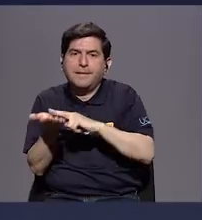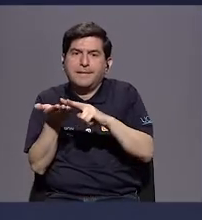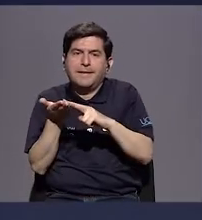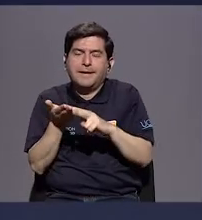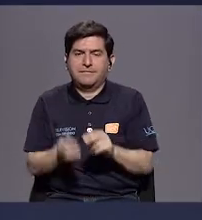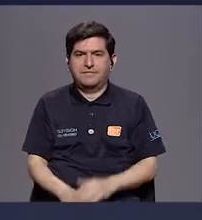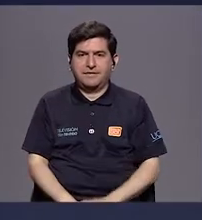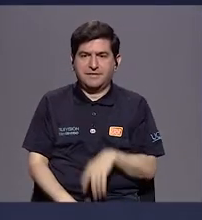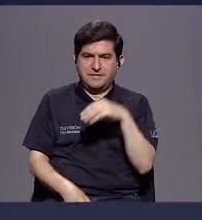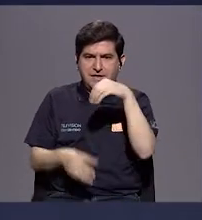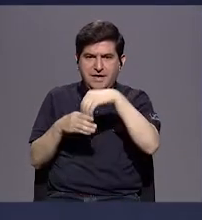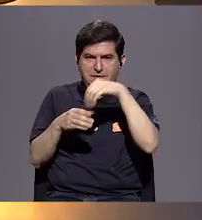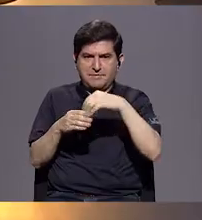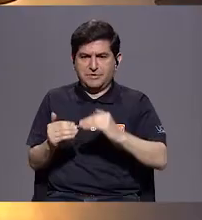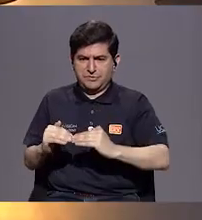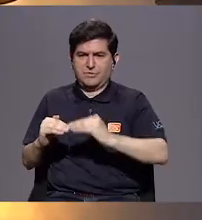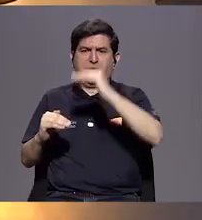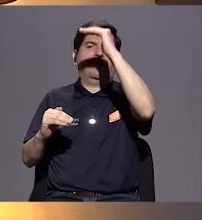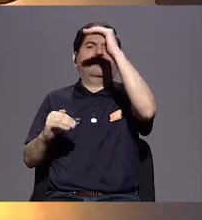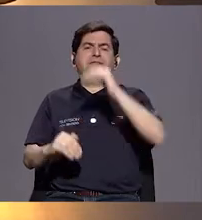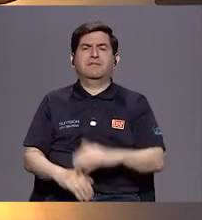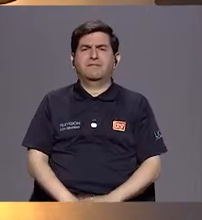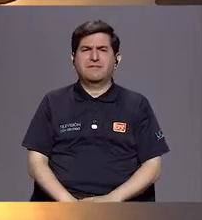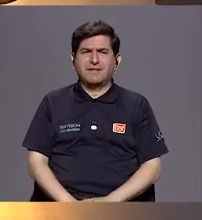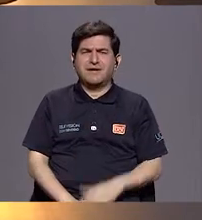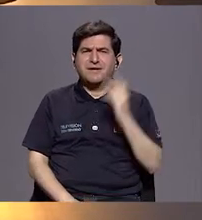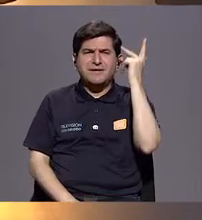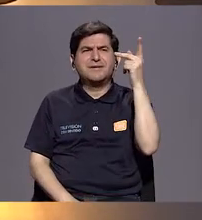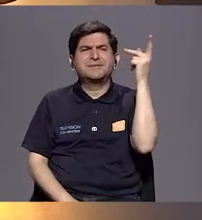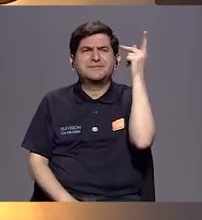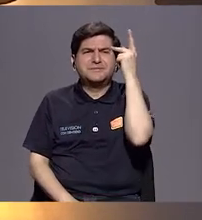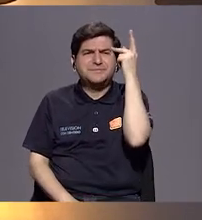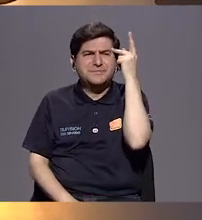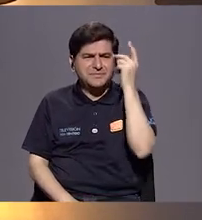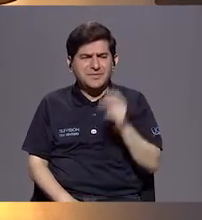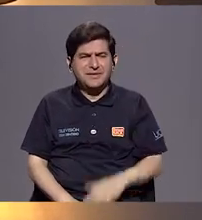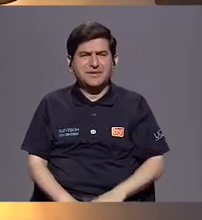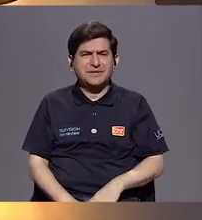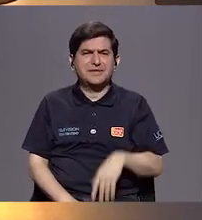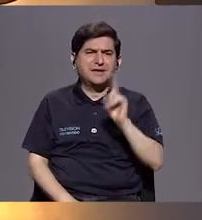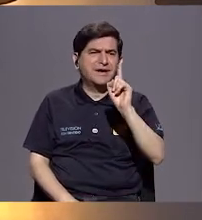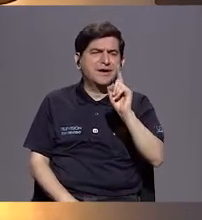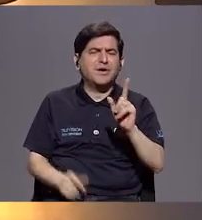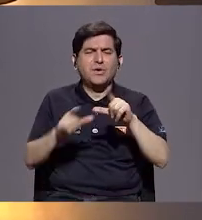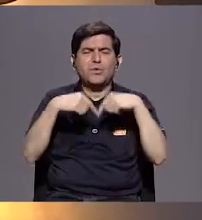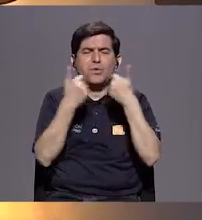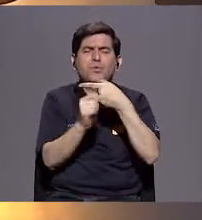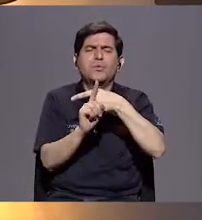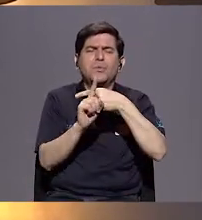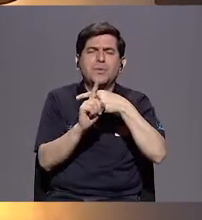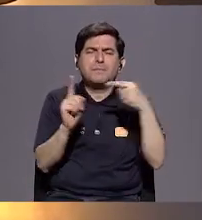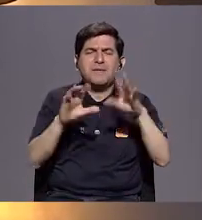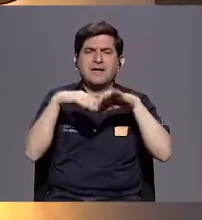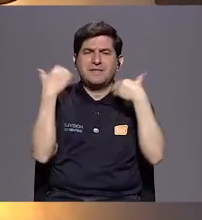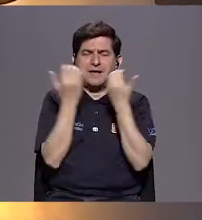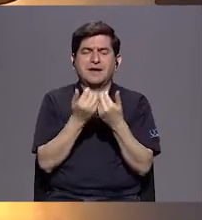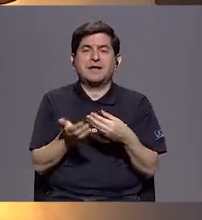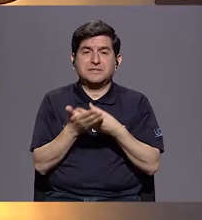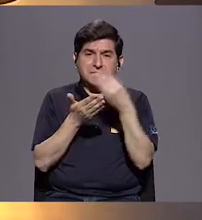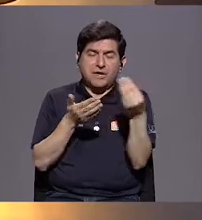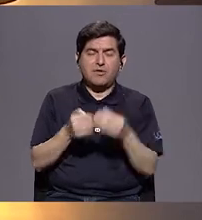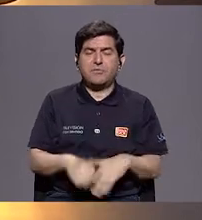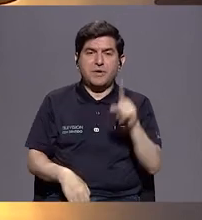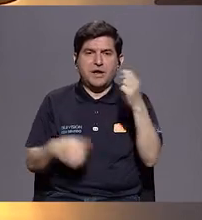en la cual la inversión es muy alta. Es una política, digamos, para una cierta clase media que puede comprar un vehículo eléctrico